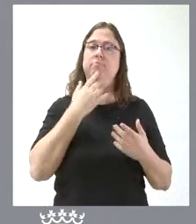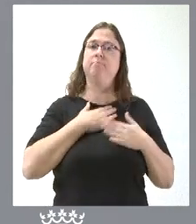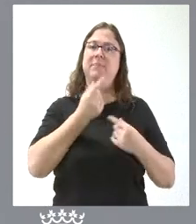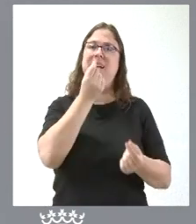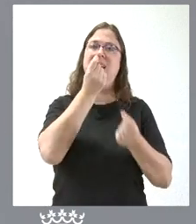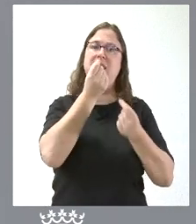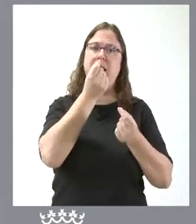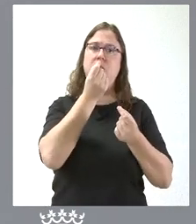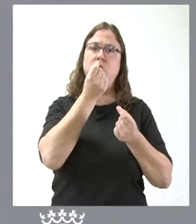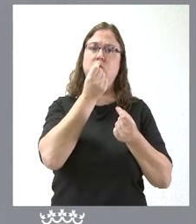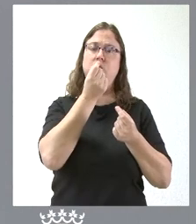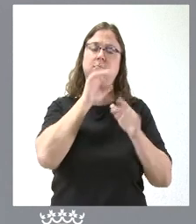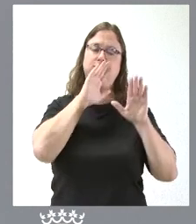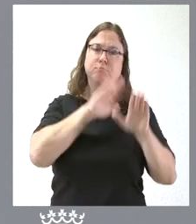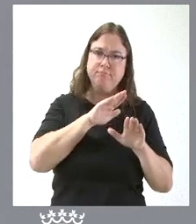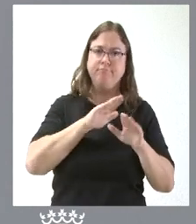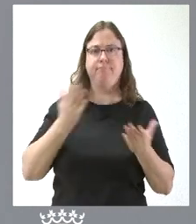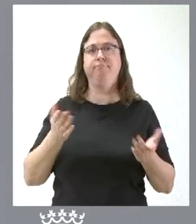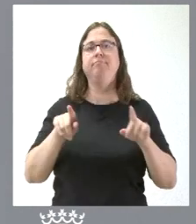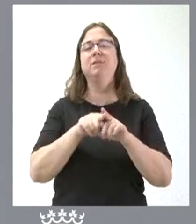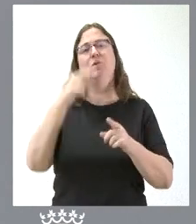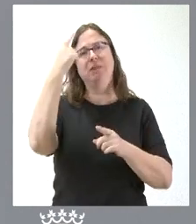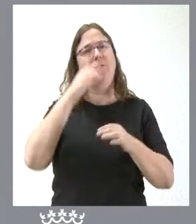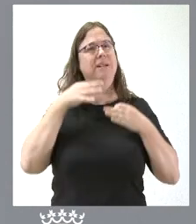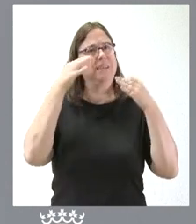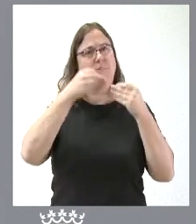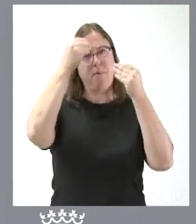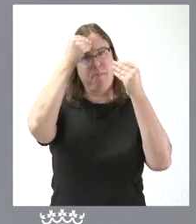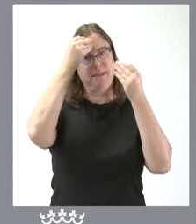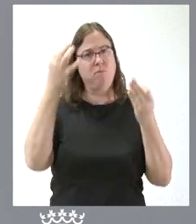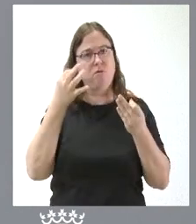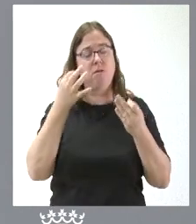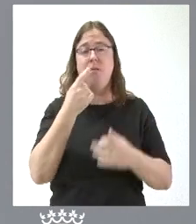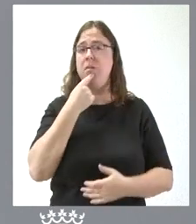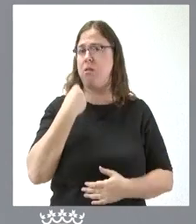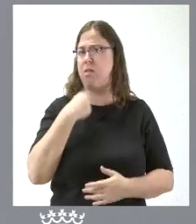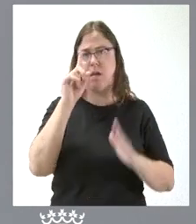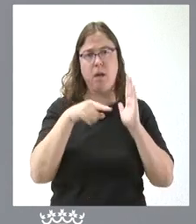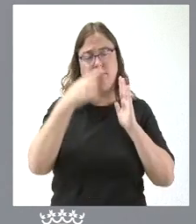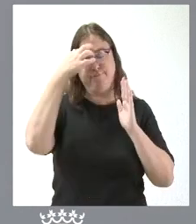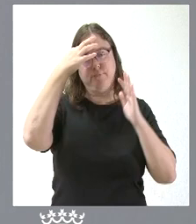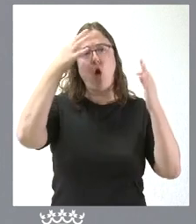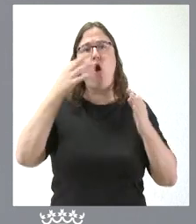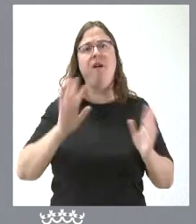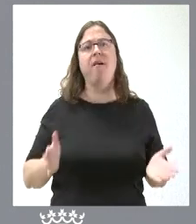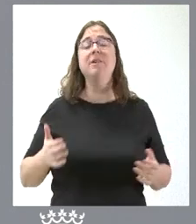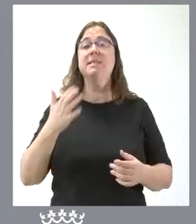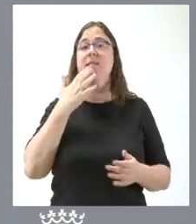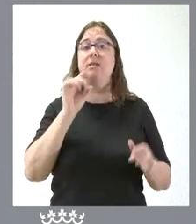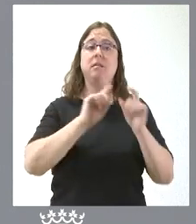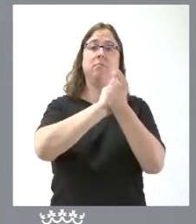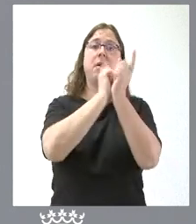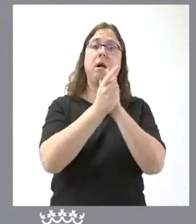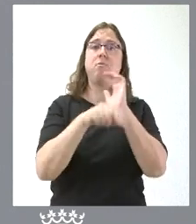de lealtad institucional. Saben ustedes que nosotros siempre pensamos y lo dice así la LOFCA que cualquier modificación